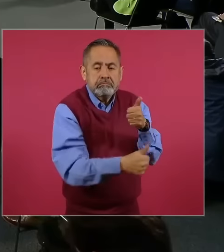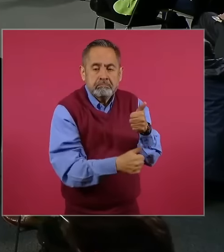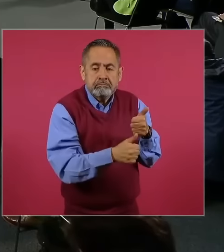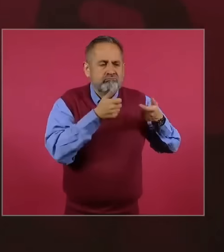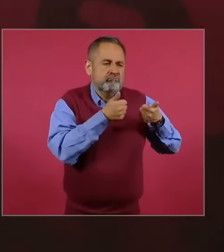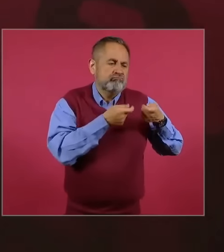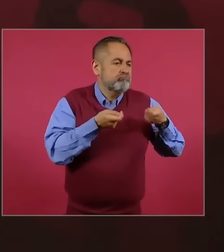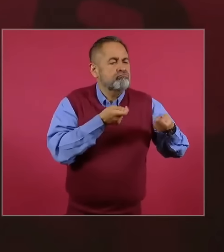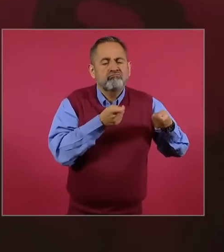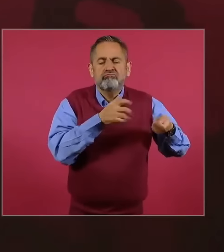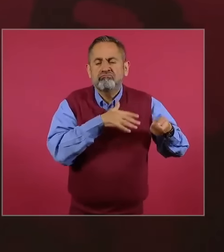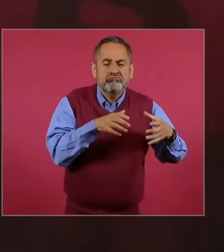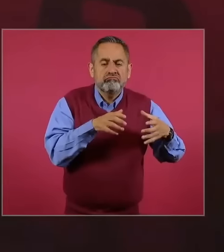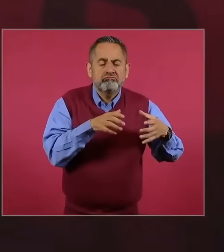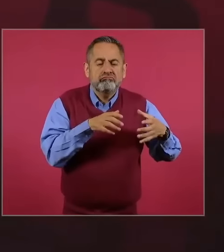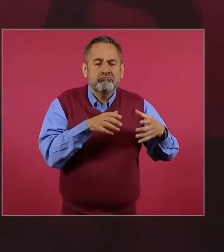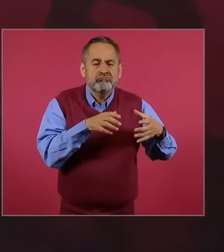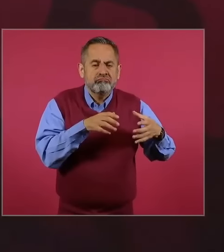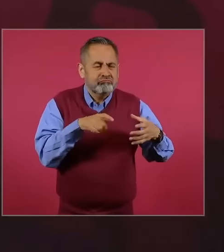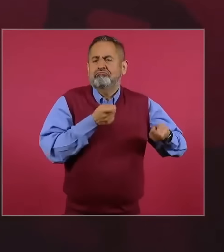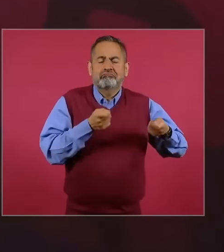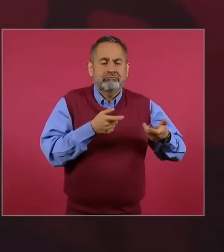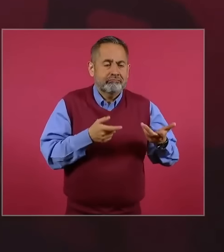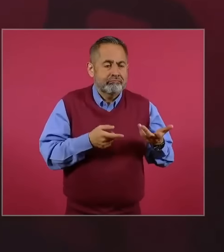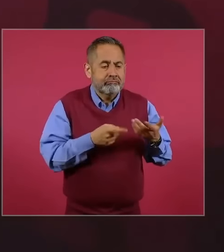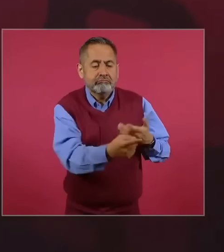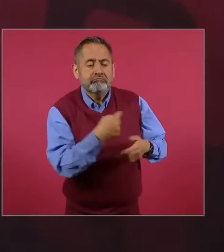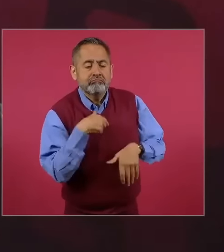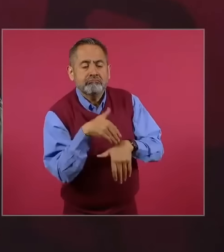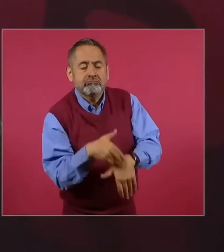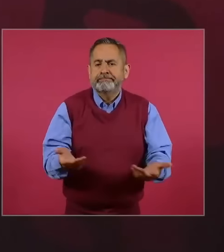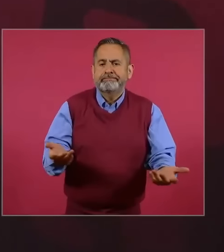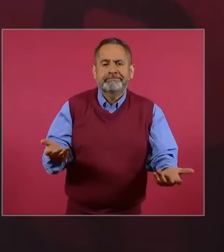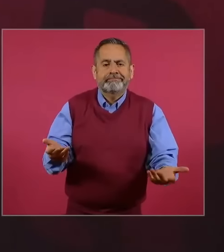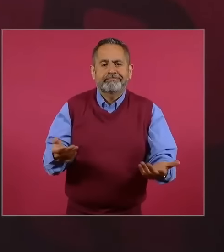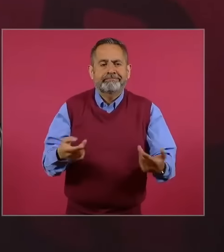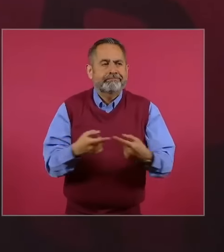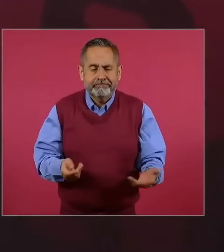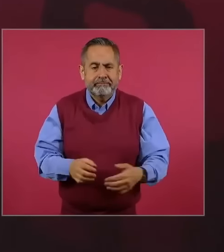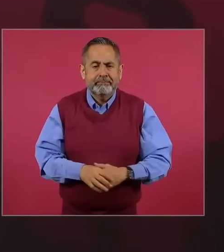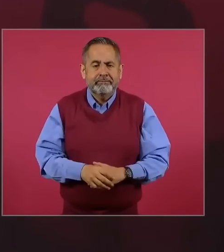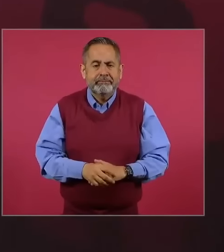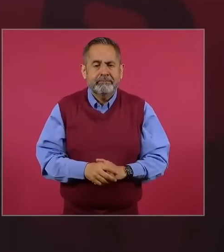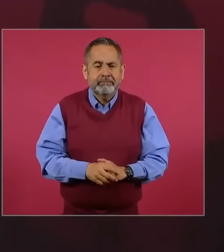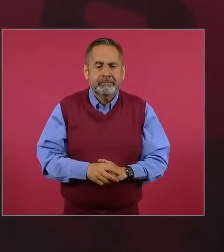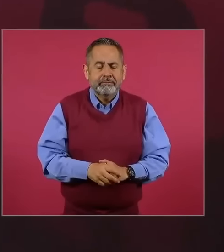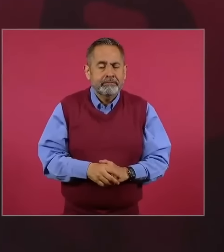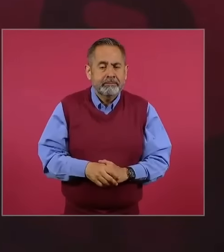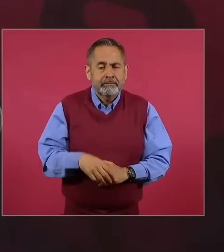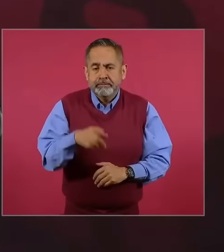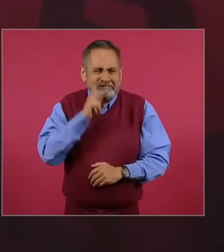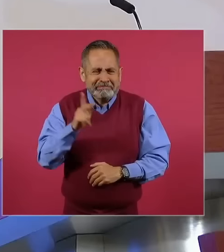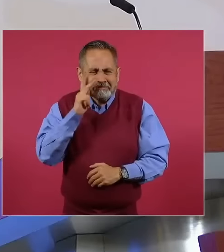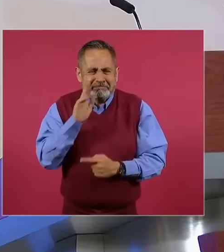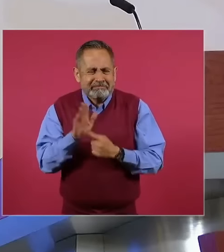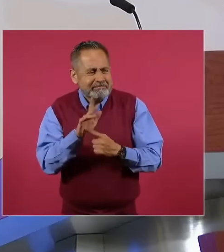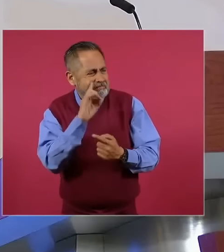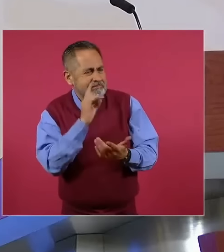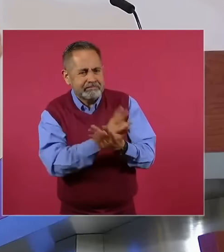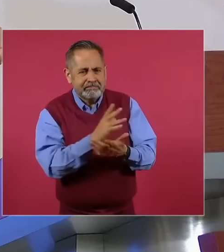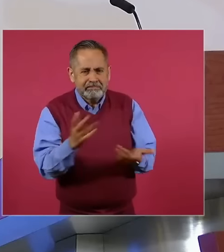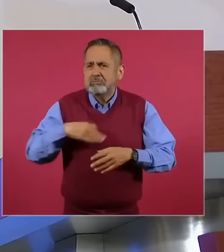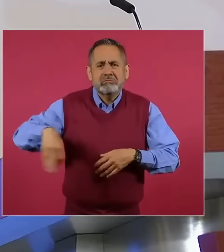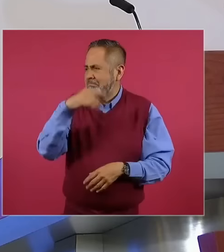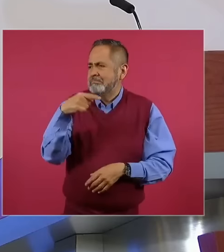de los potentados y es además muy fácil de demostrar desde el